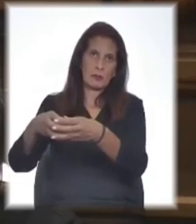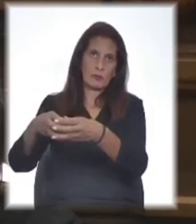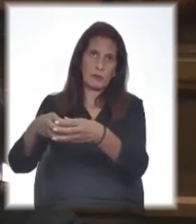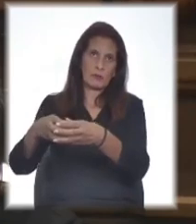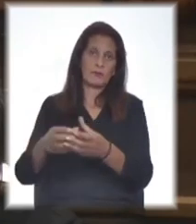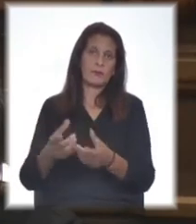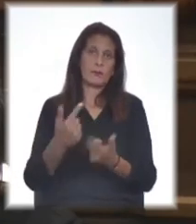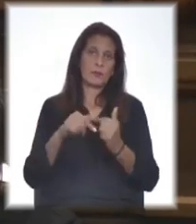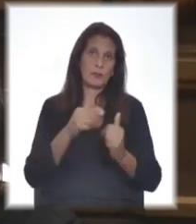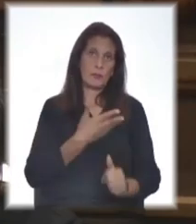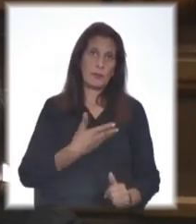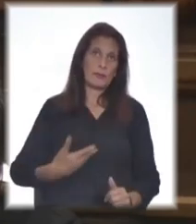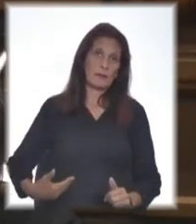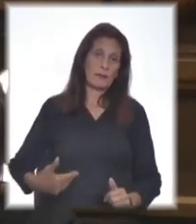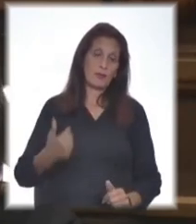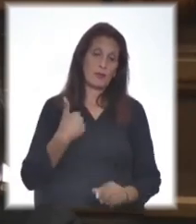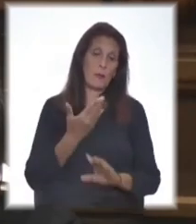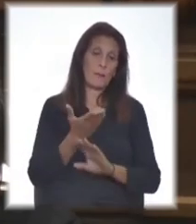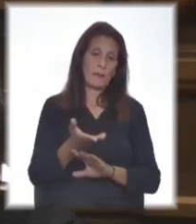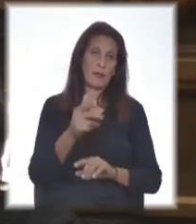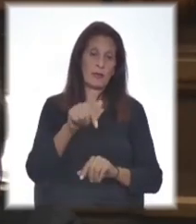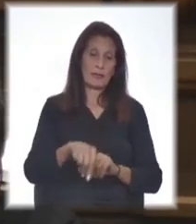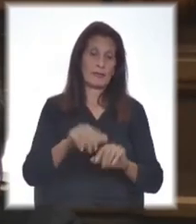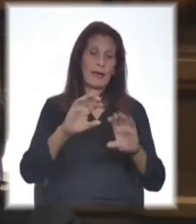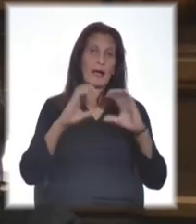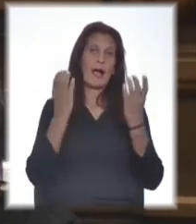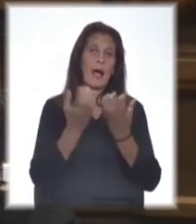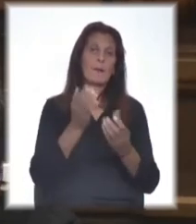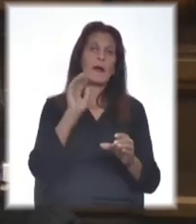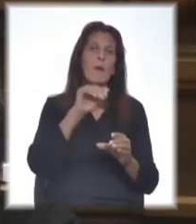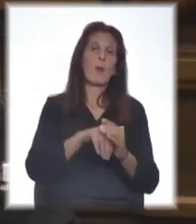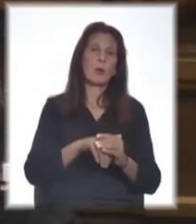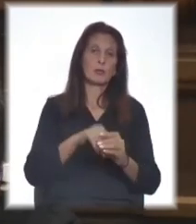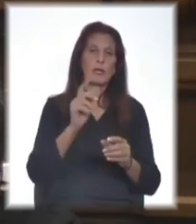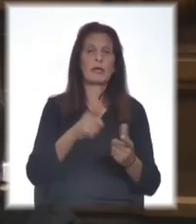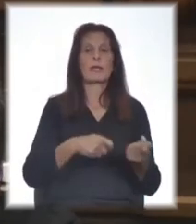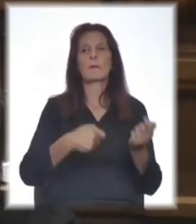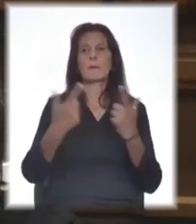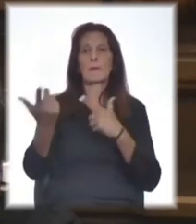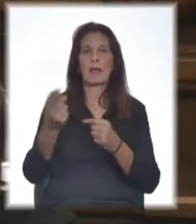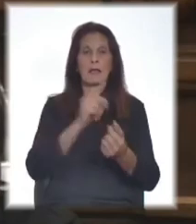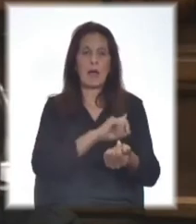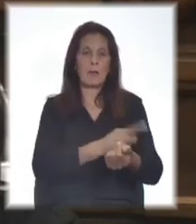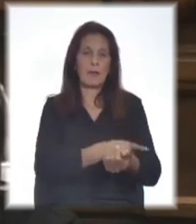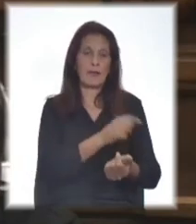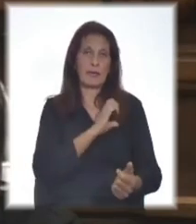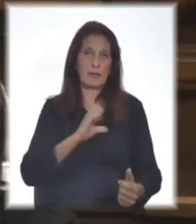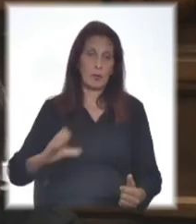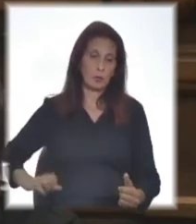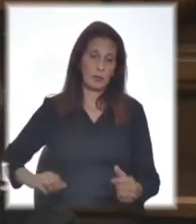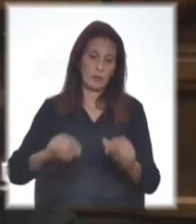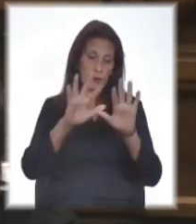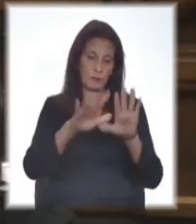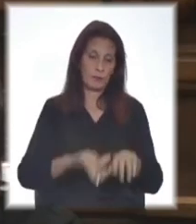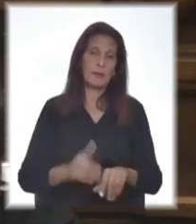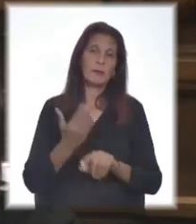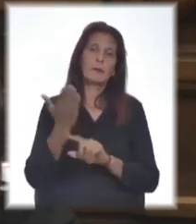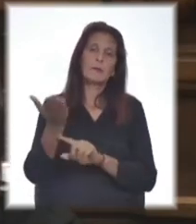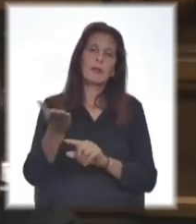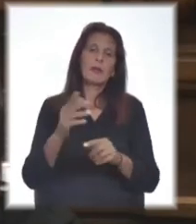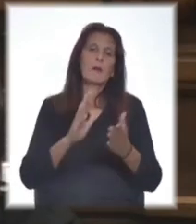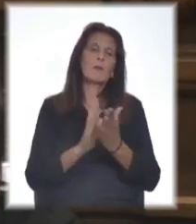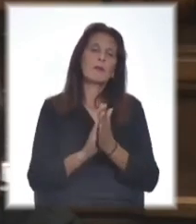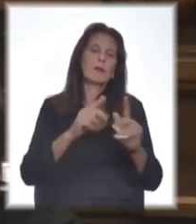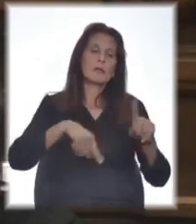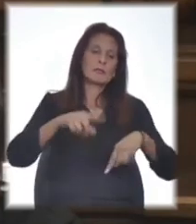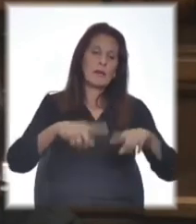Señor Presidente, solicitamos que esta Cámara vote y envíe una minuta al Poder Ejecutivo solicitándose tramite